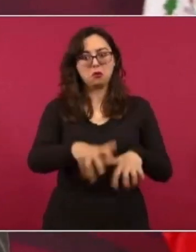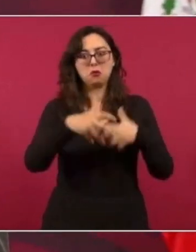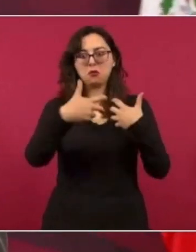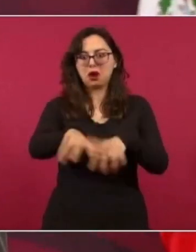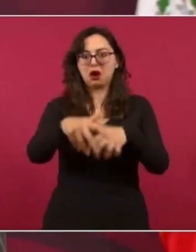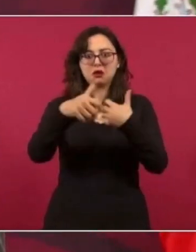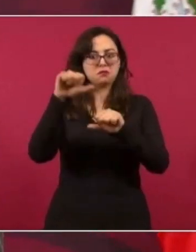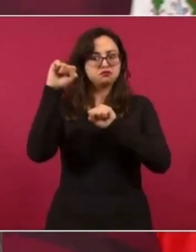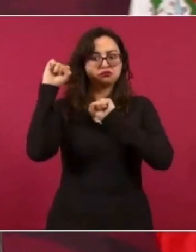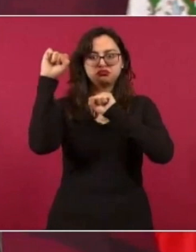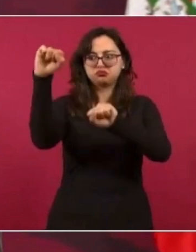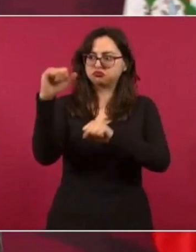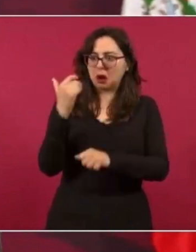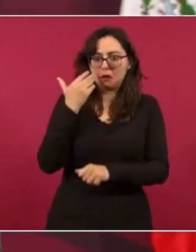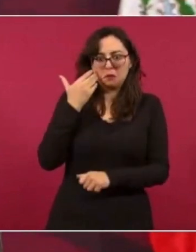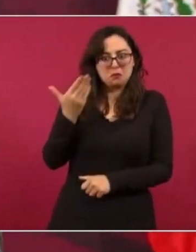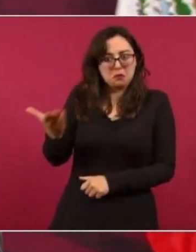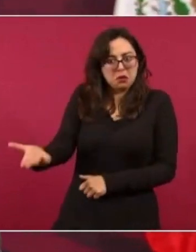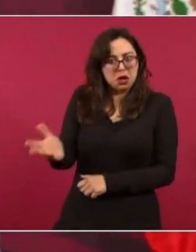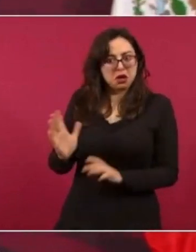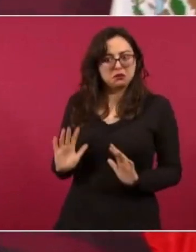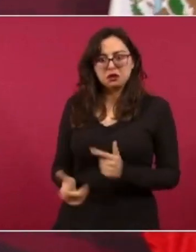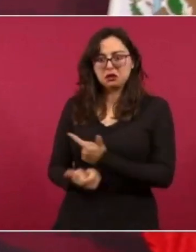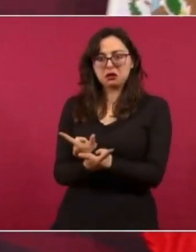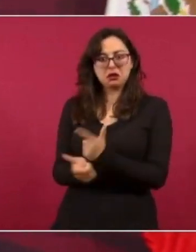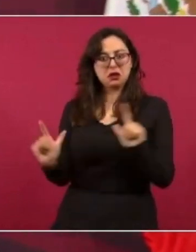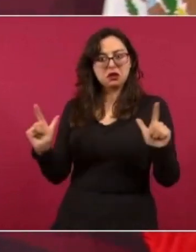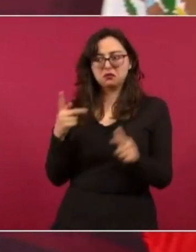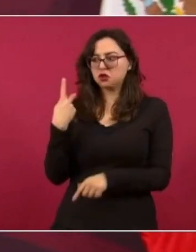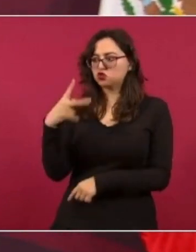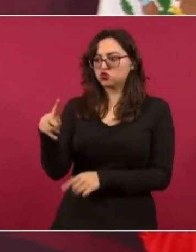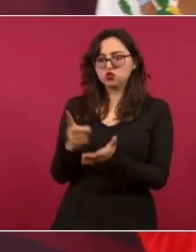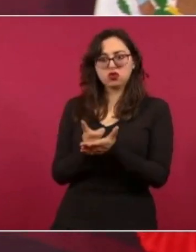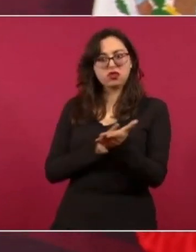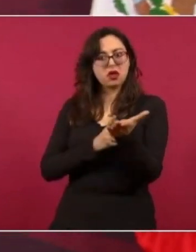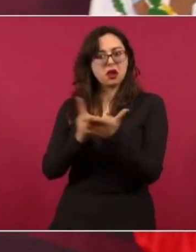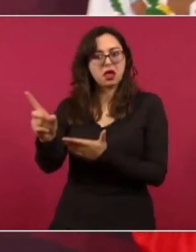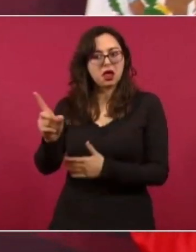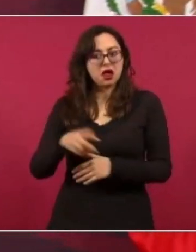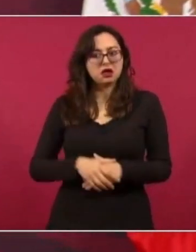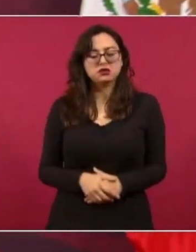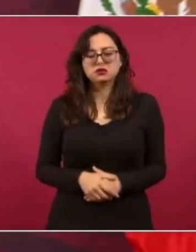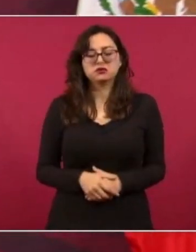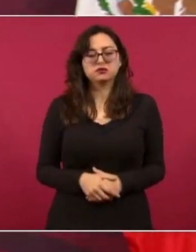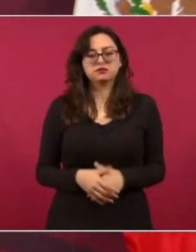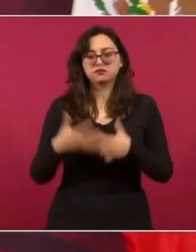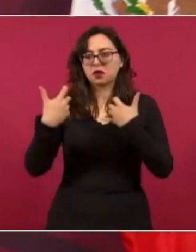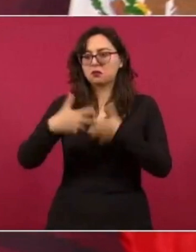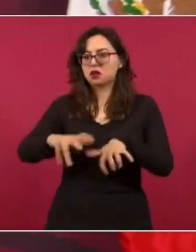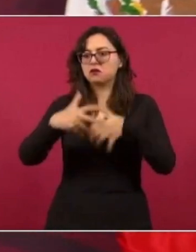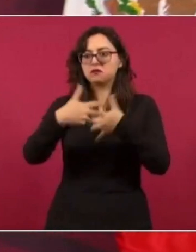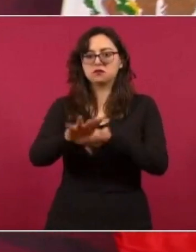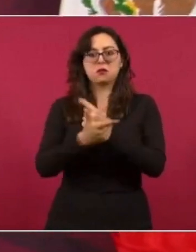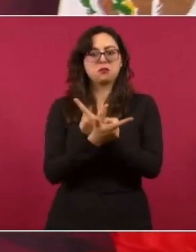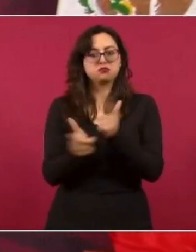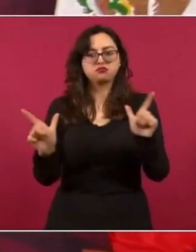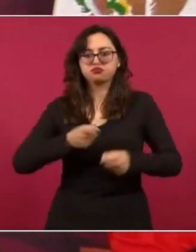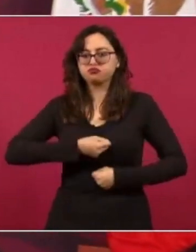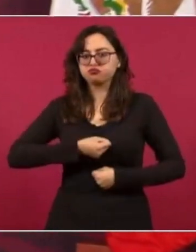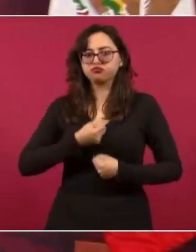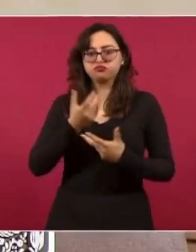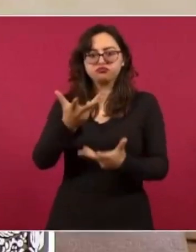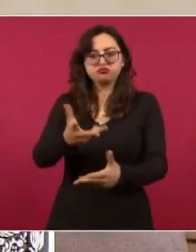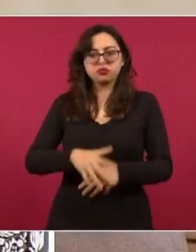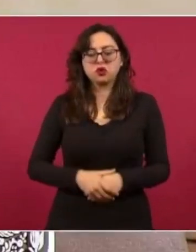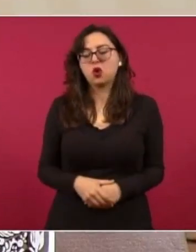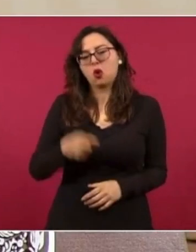derechos de manifestación, de libre expresión de las ideas, el